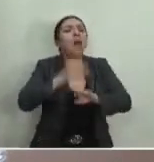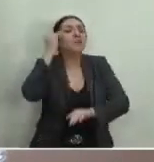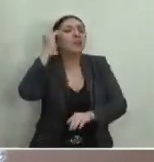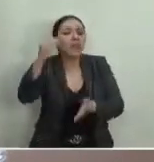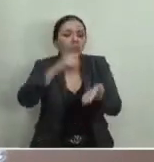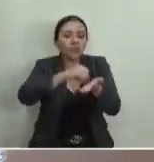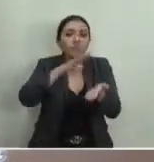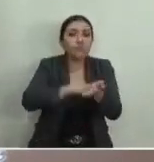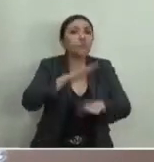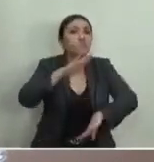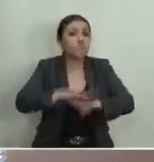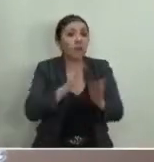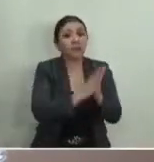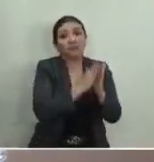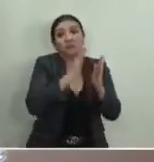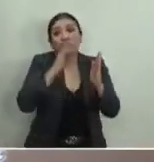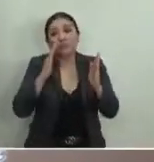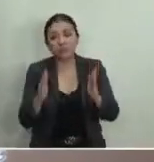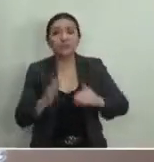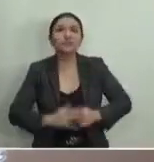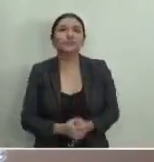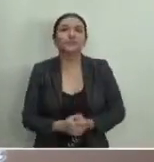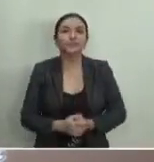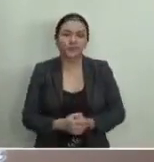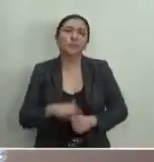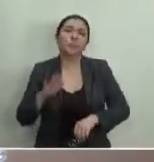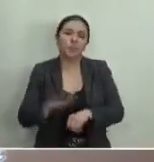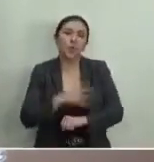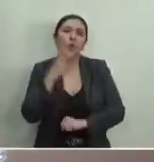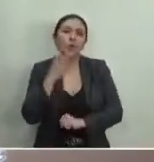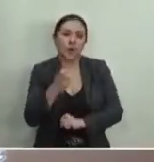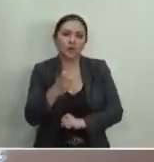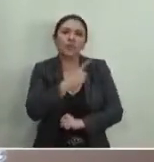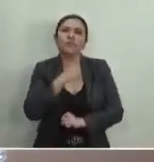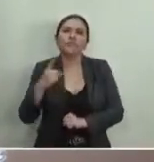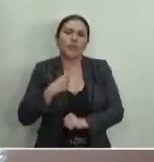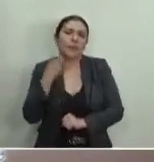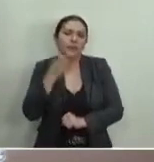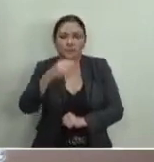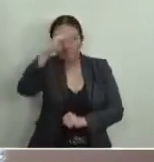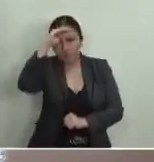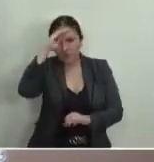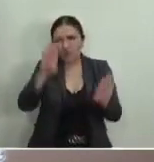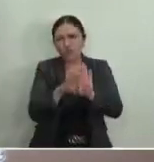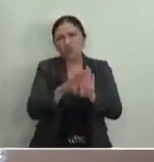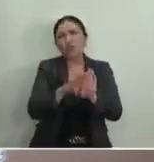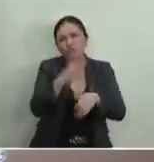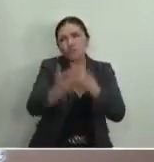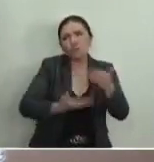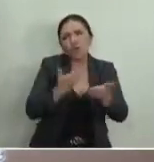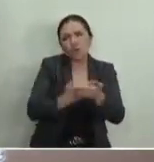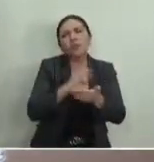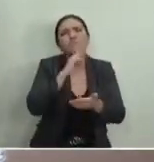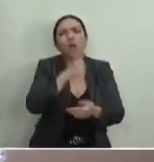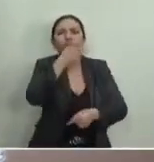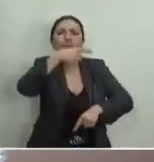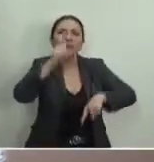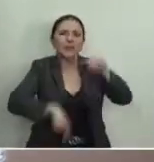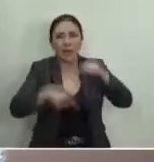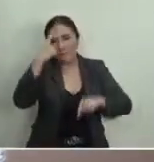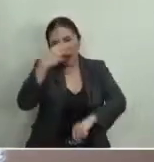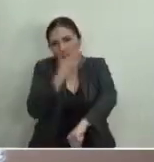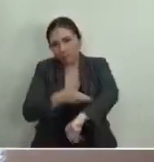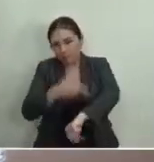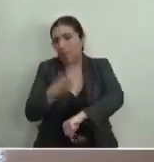registro hasta un tercio de la media aritmética. Por lo anterior, se propone revocar parcialmente la resolución impugnada para los efectos precisados.